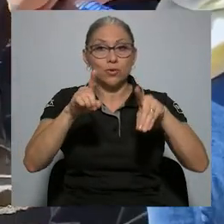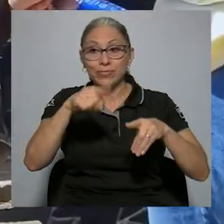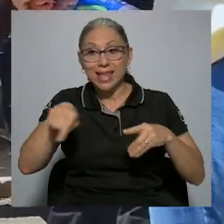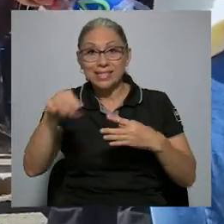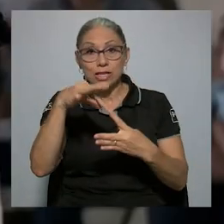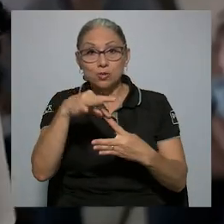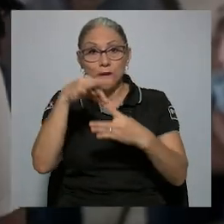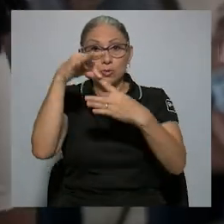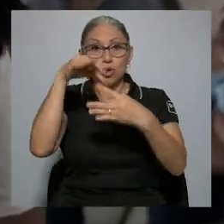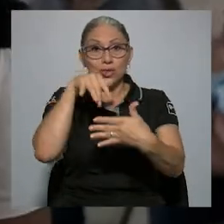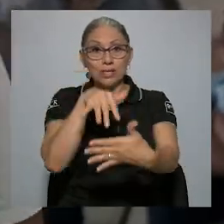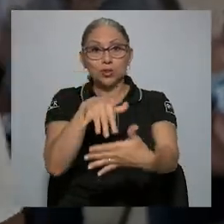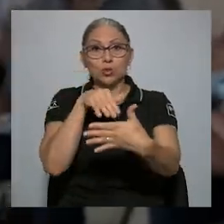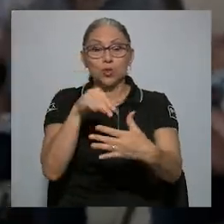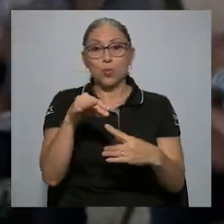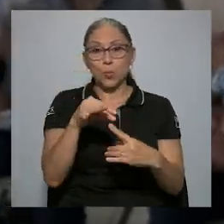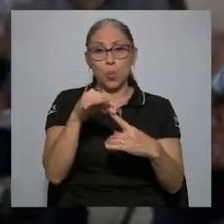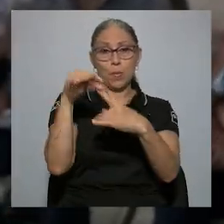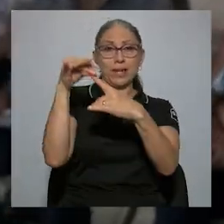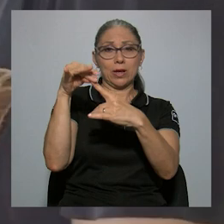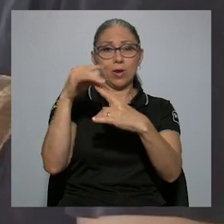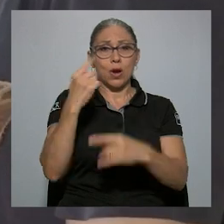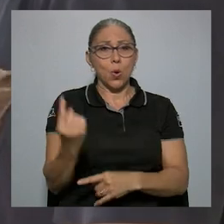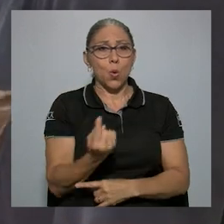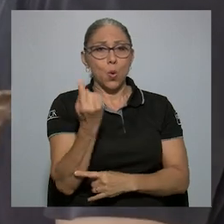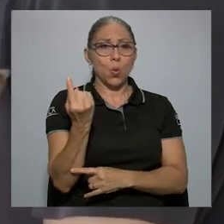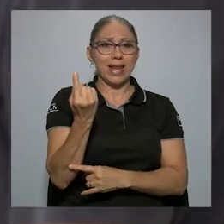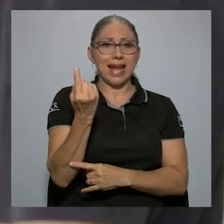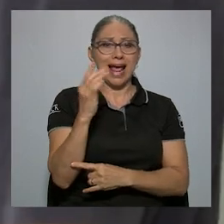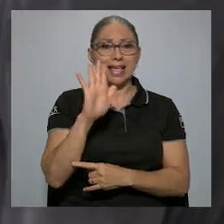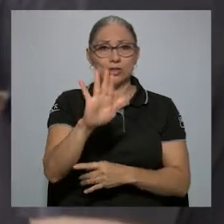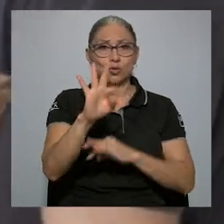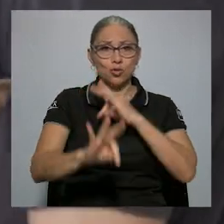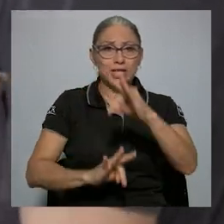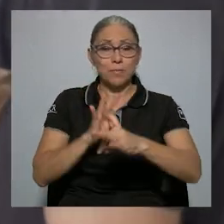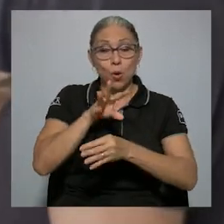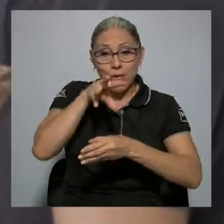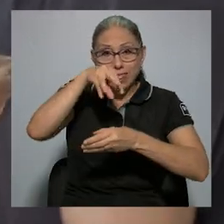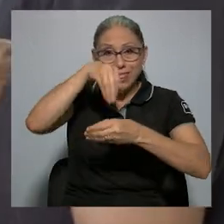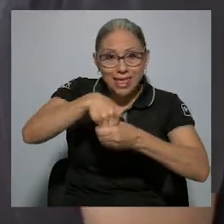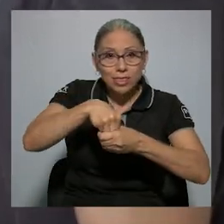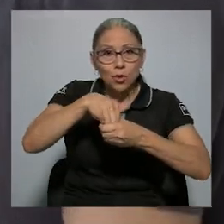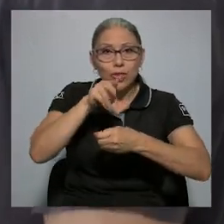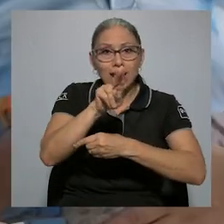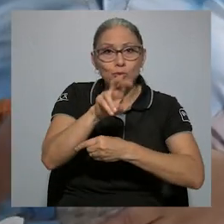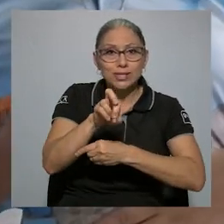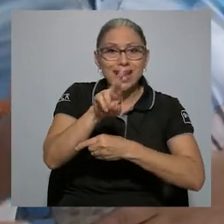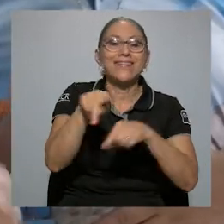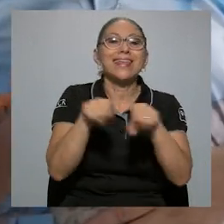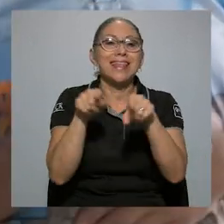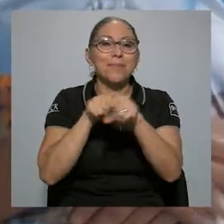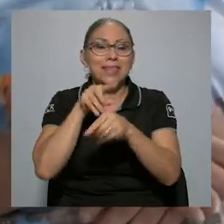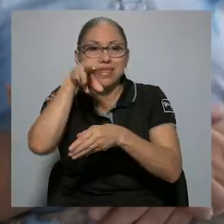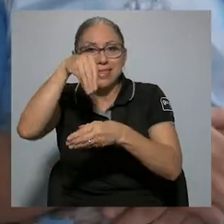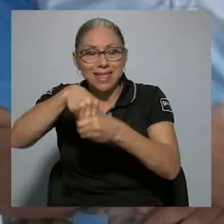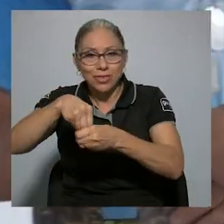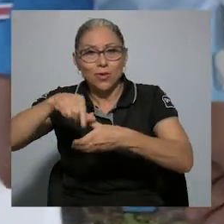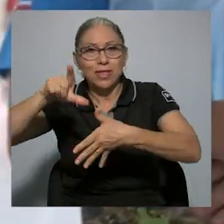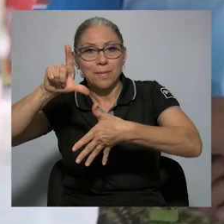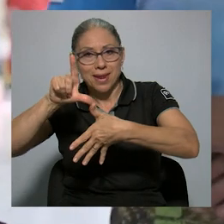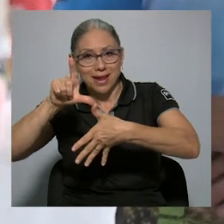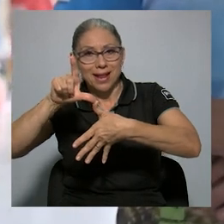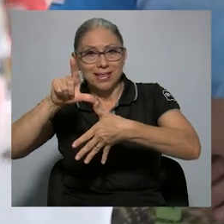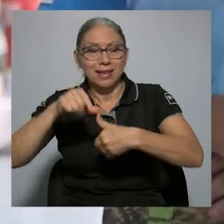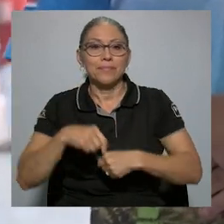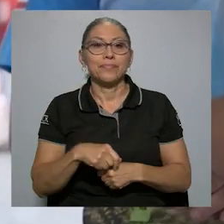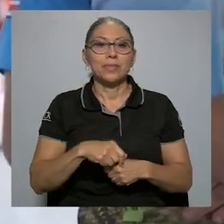académica muy particular, única en su tipo dentro de la UCR y también en toda América Latina. Y lo